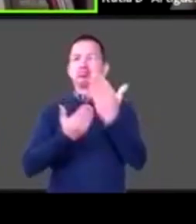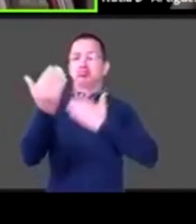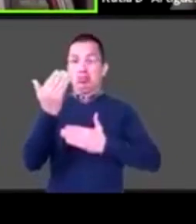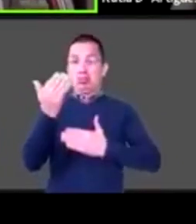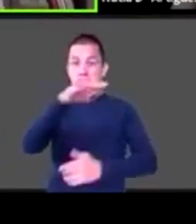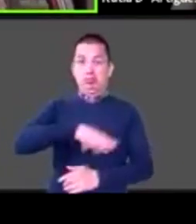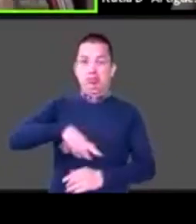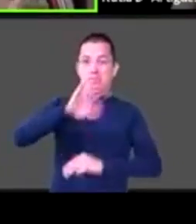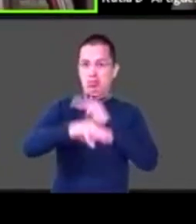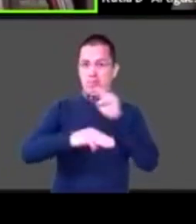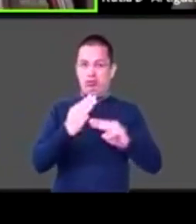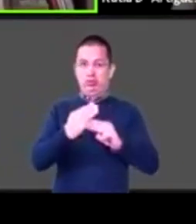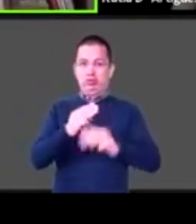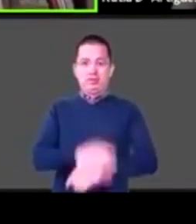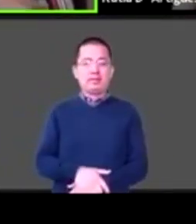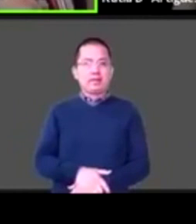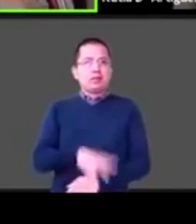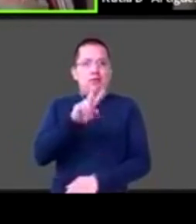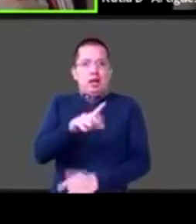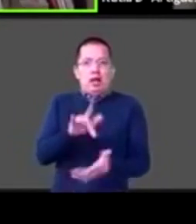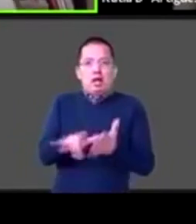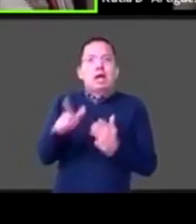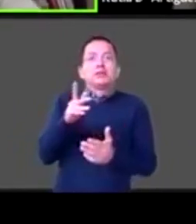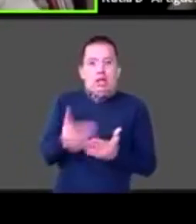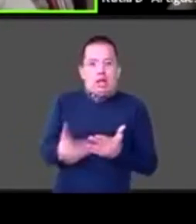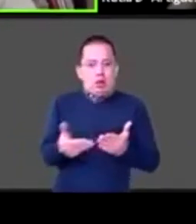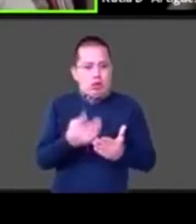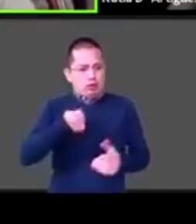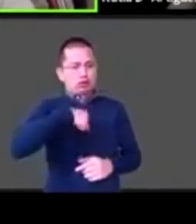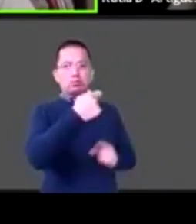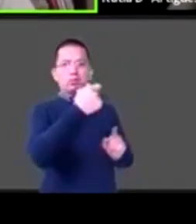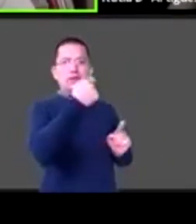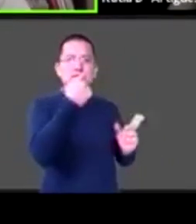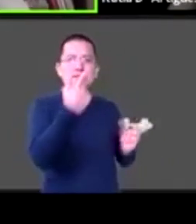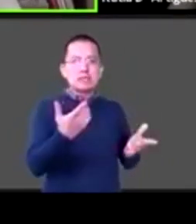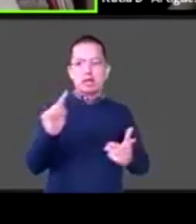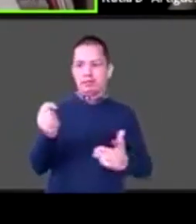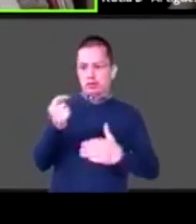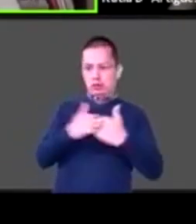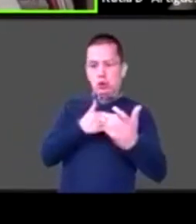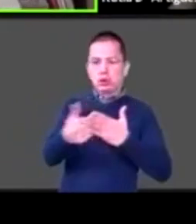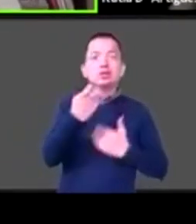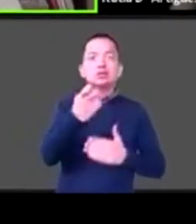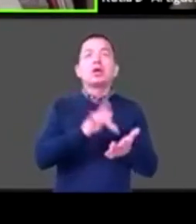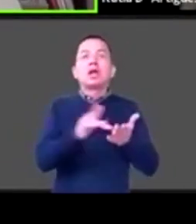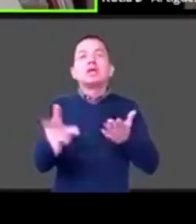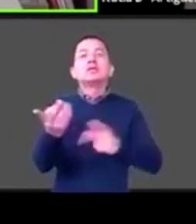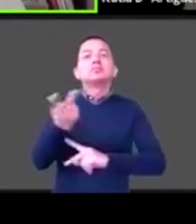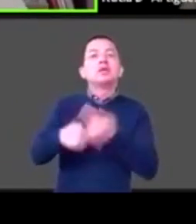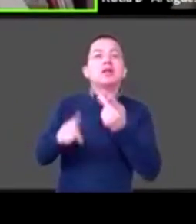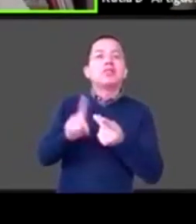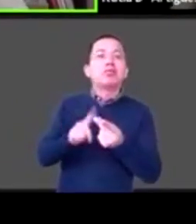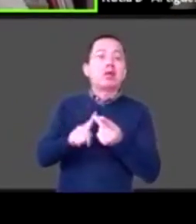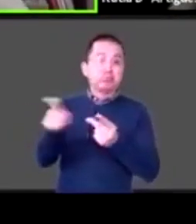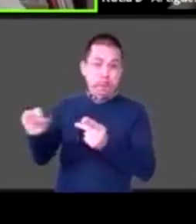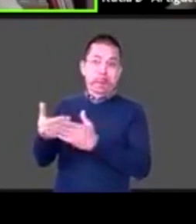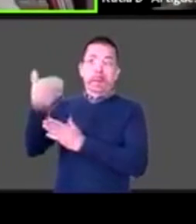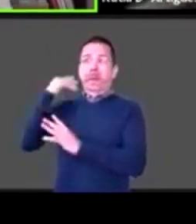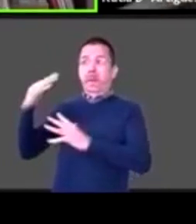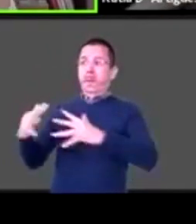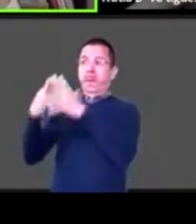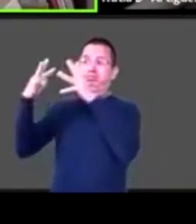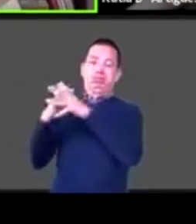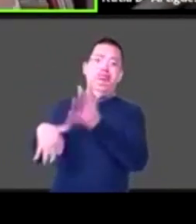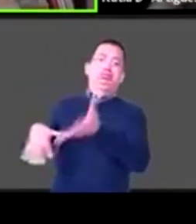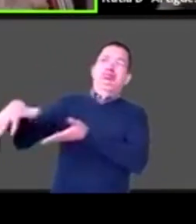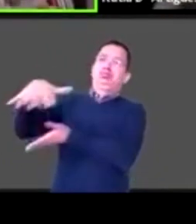medicina y de avances tecnológicos que tuvieron que ver desafortunadamente con una avanzada bélica y también muchos cambios a nivel social